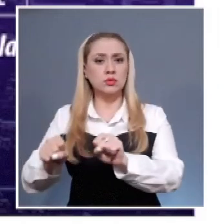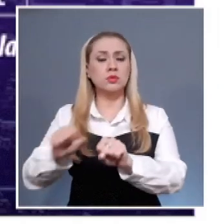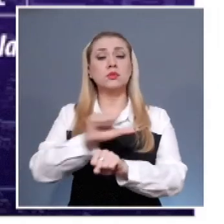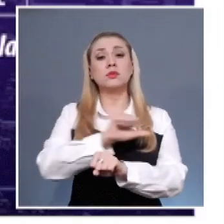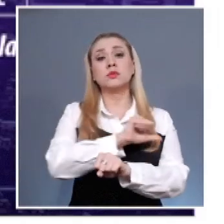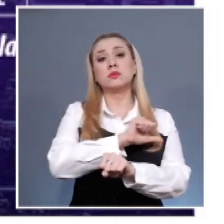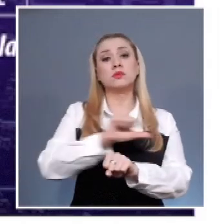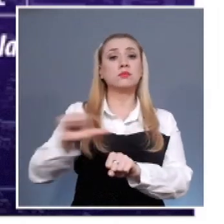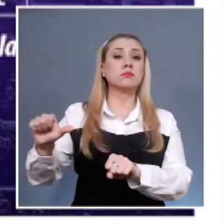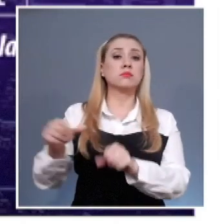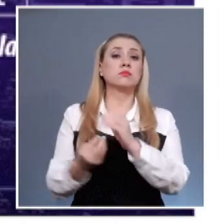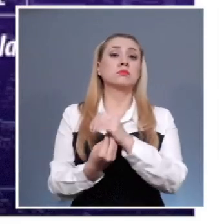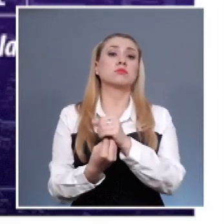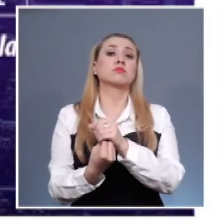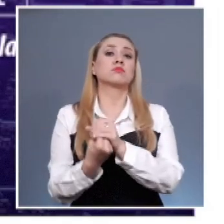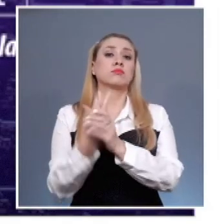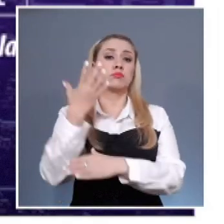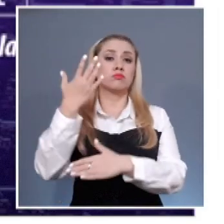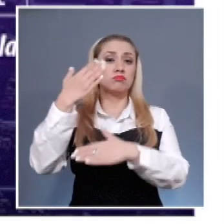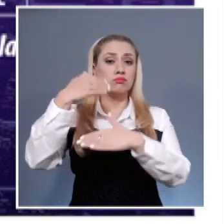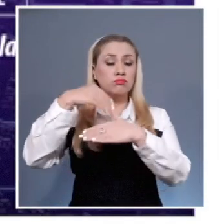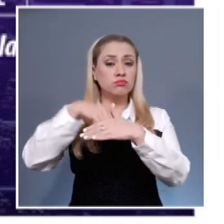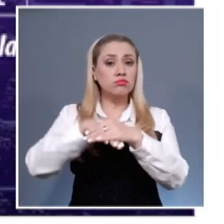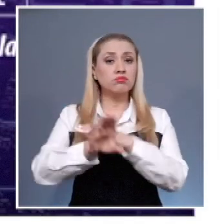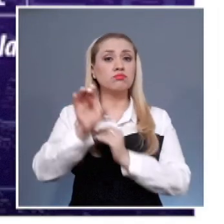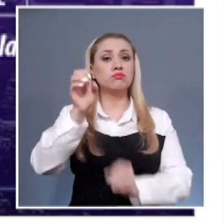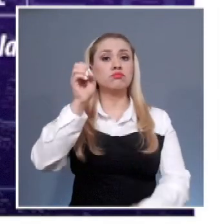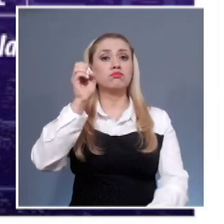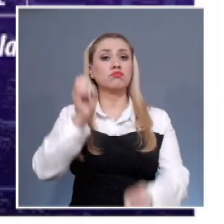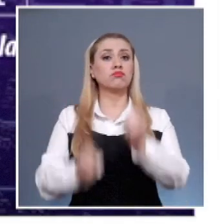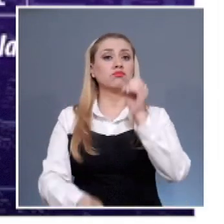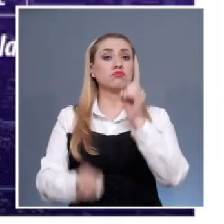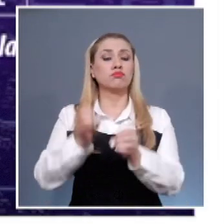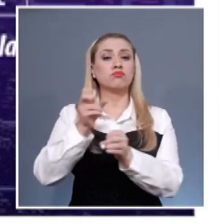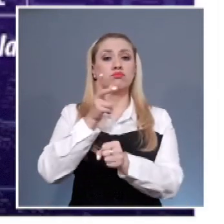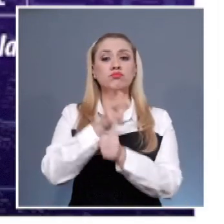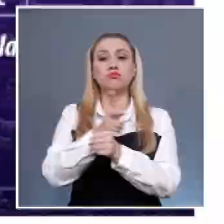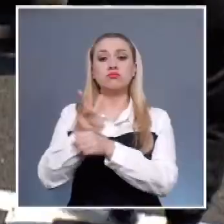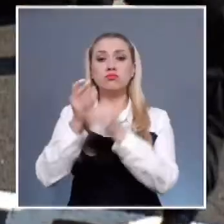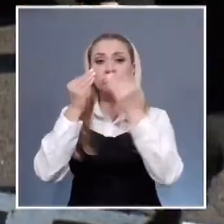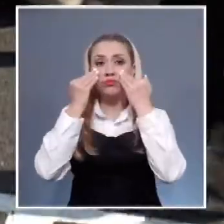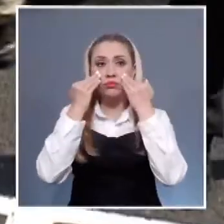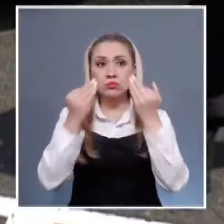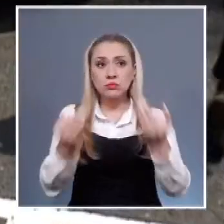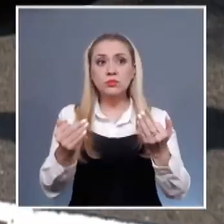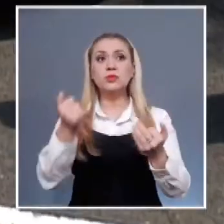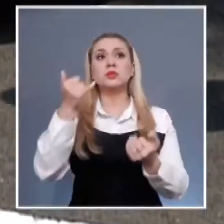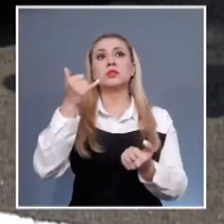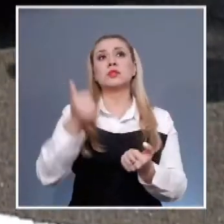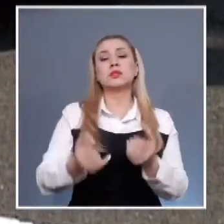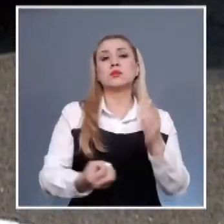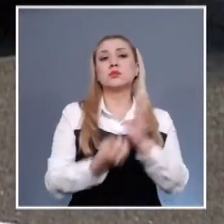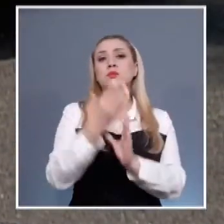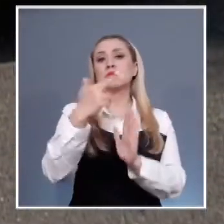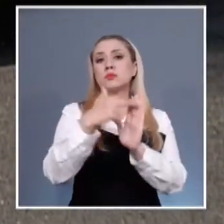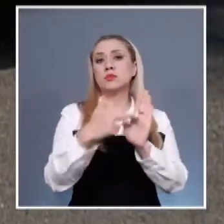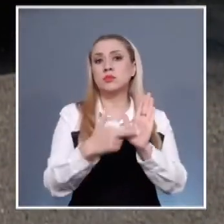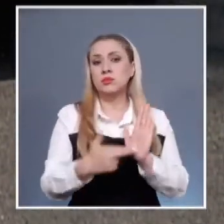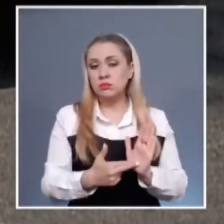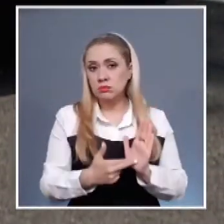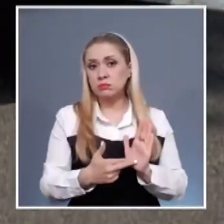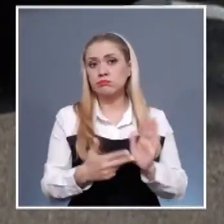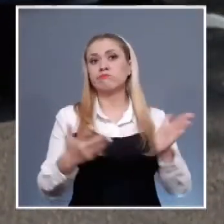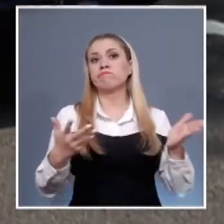En el marco del décimo cuarto encuentro universitario con el Poder Judicial de la Federación, se llevó a cabo el taller sobre el control de la